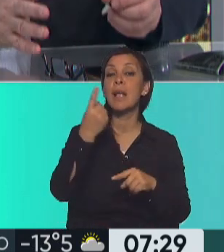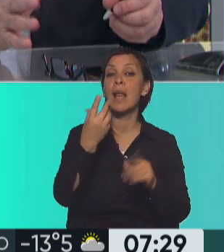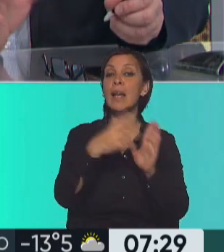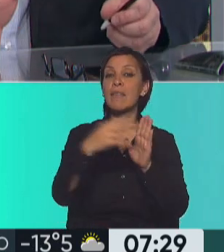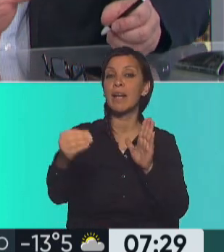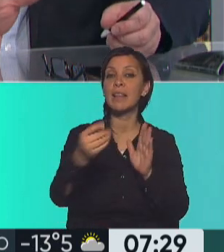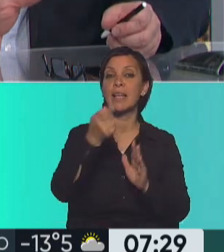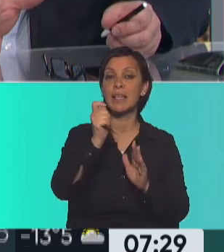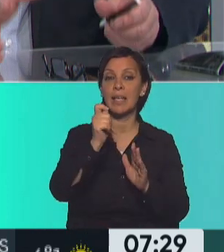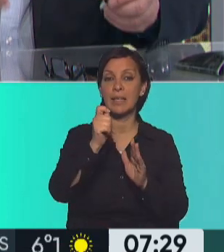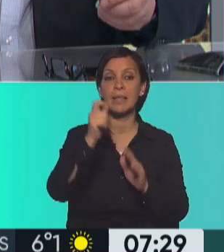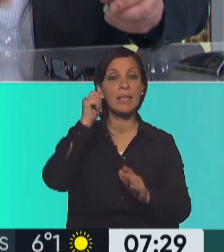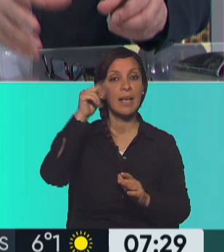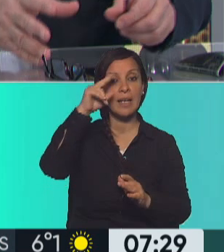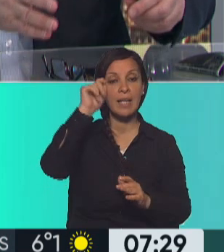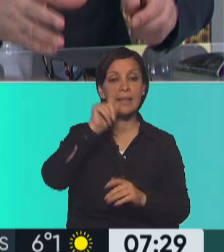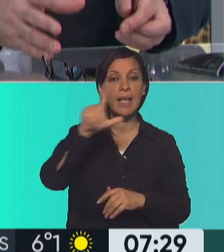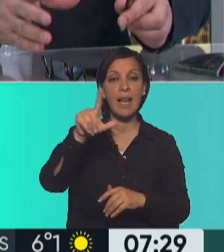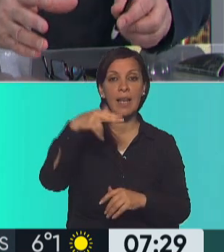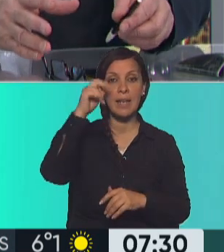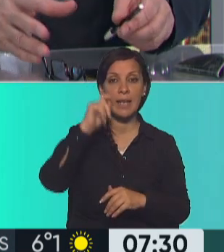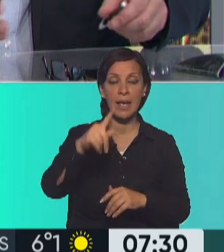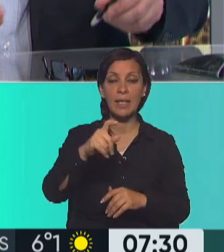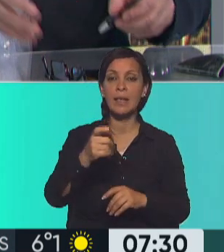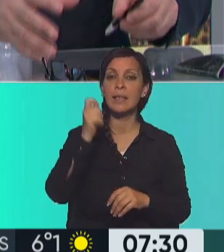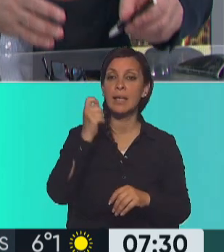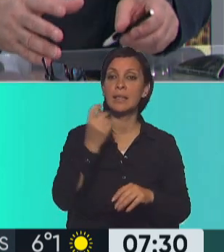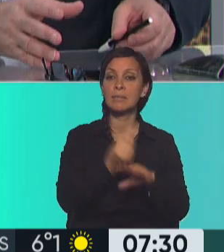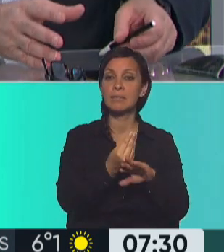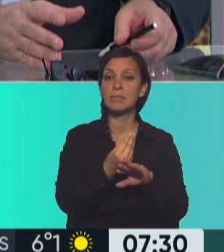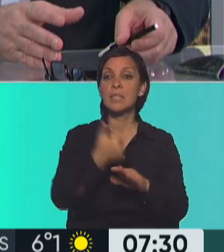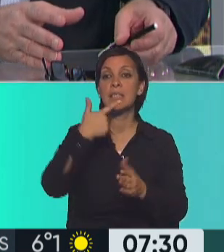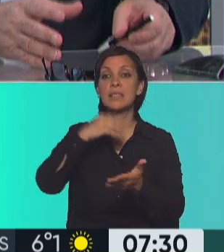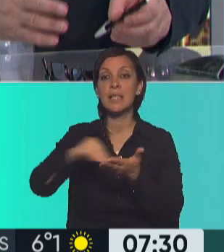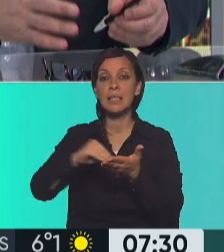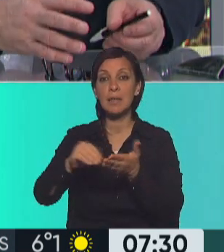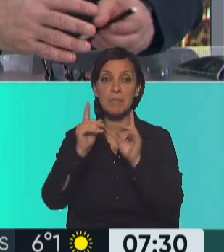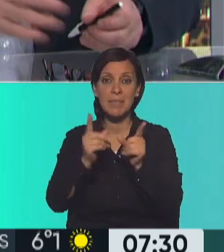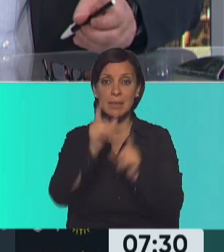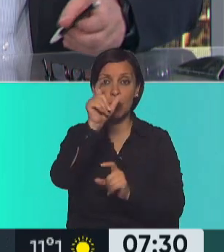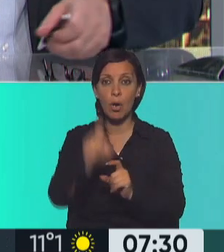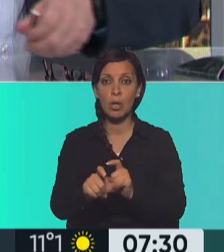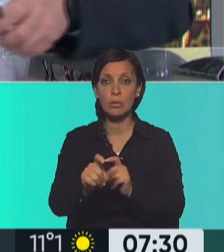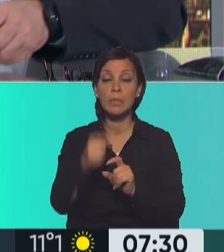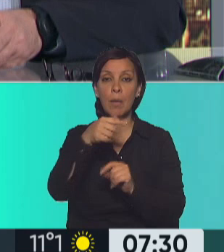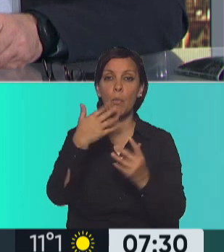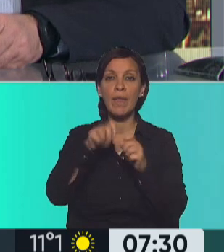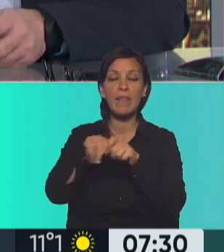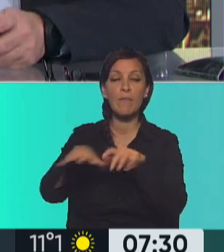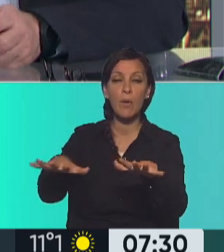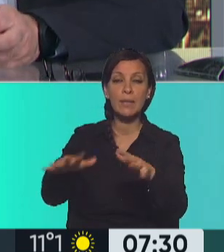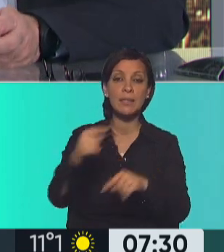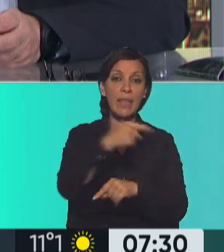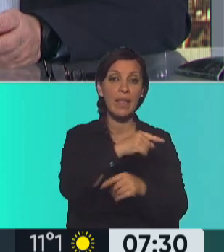Negro es Alberto Beretilnek, el gobernador electo de la provincia de Río Negro es el senador Alberto Beretilnek. ¿Podría tener influencia por sobre los